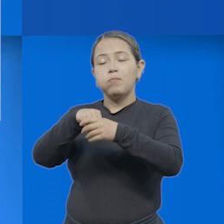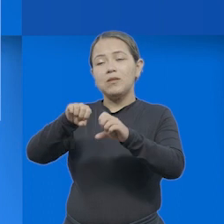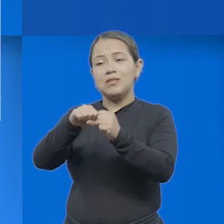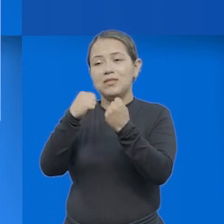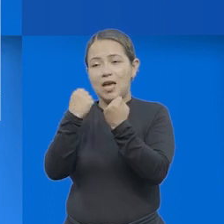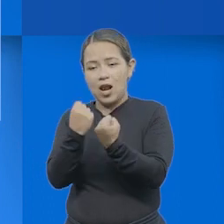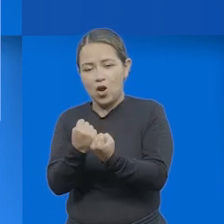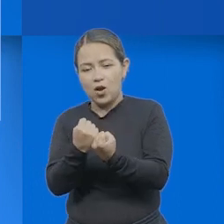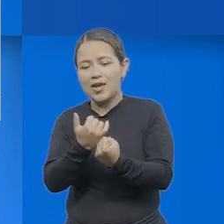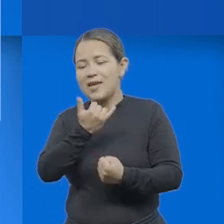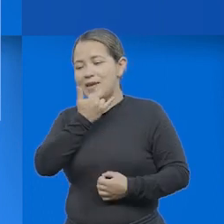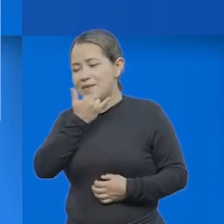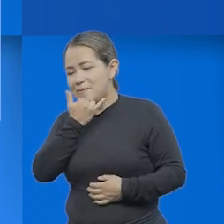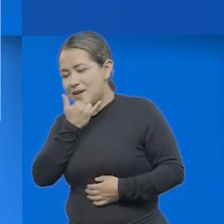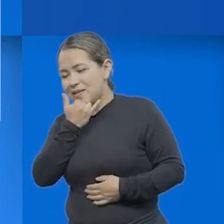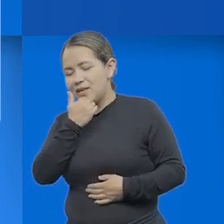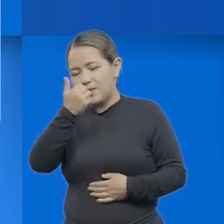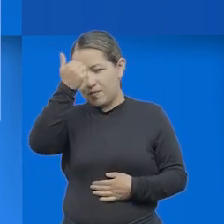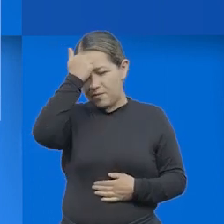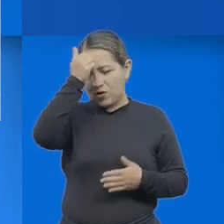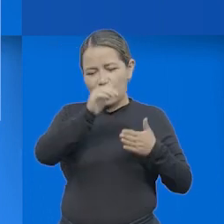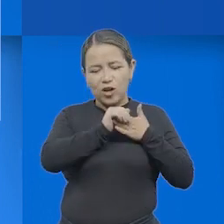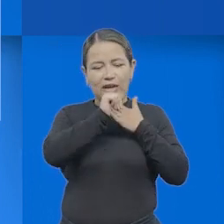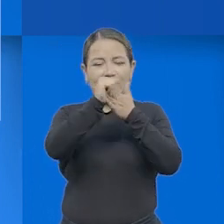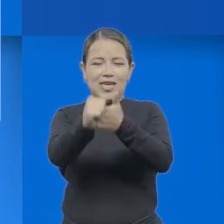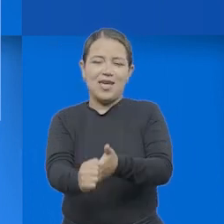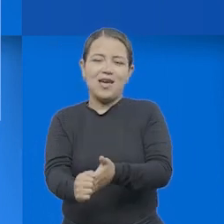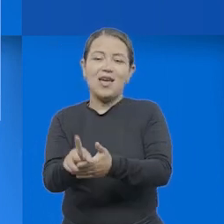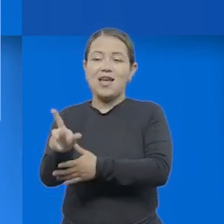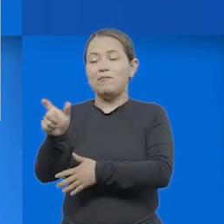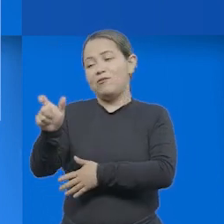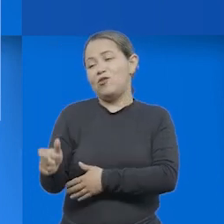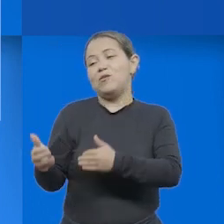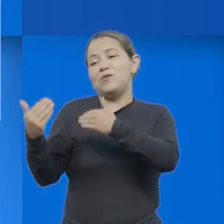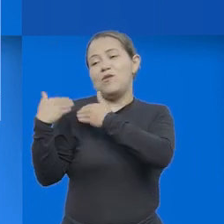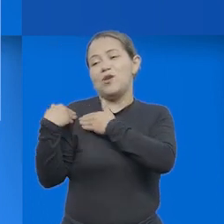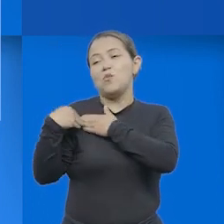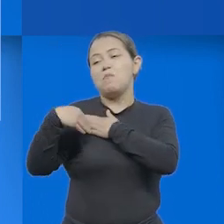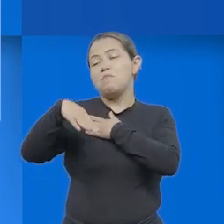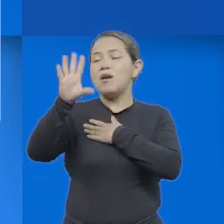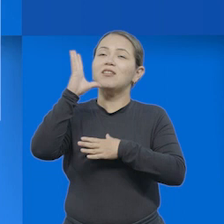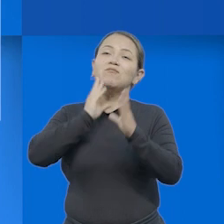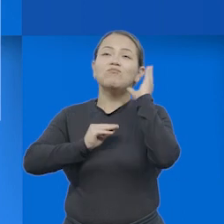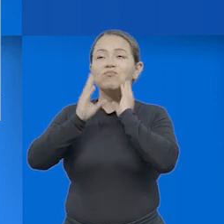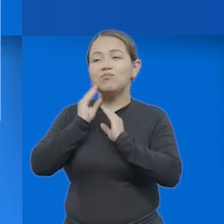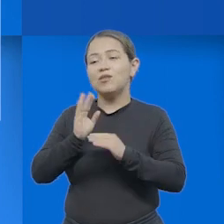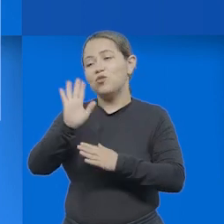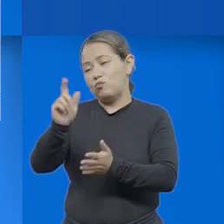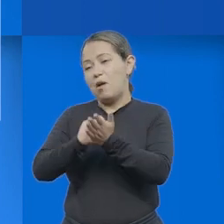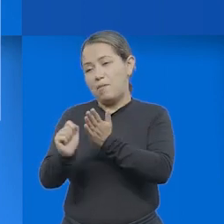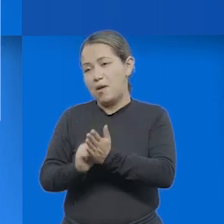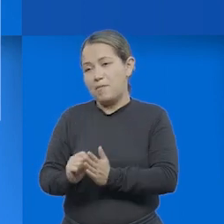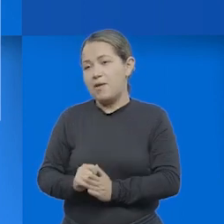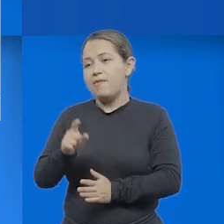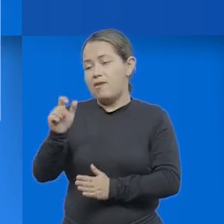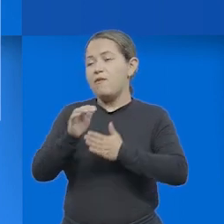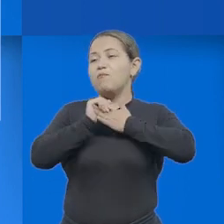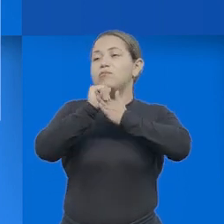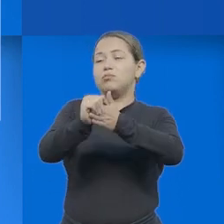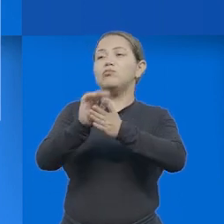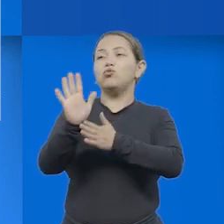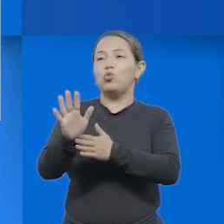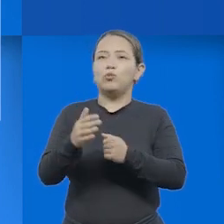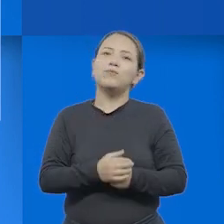sucede en el aula, y el docente guiando ese ejercicio, dado que él es el que tendría mayor experiencia en la escritura,